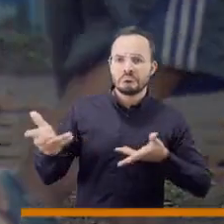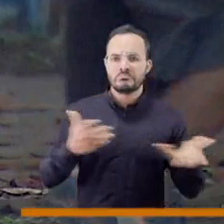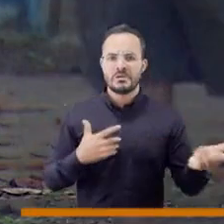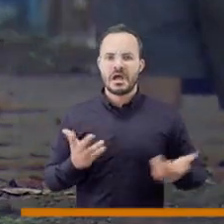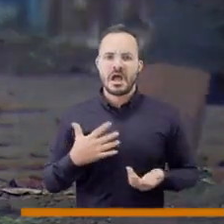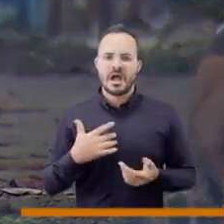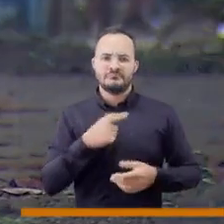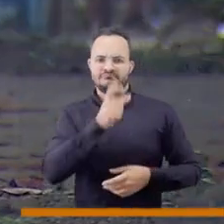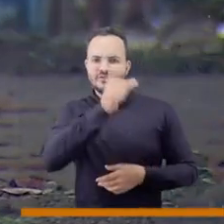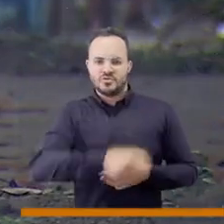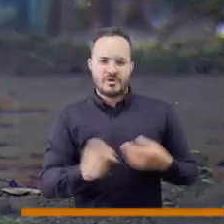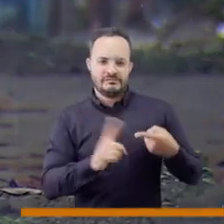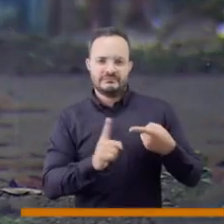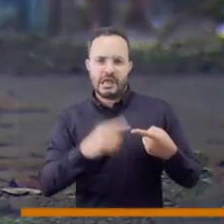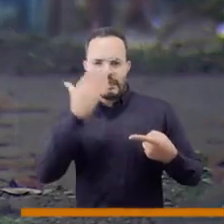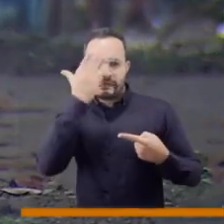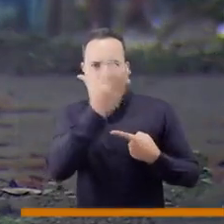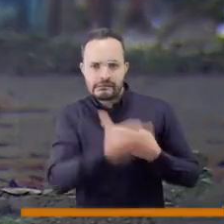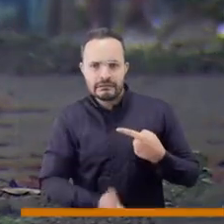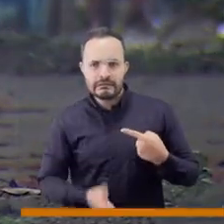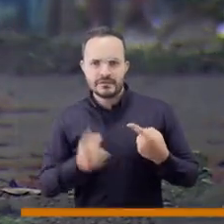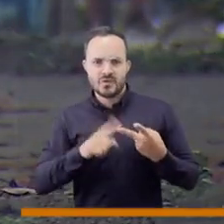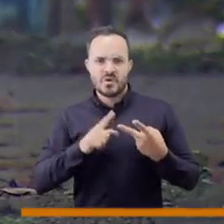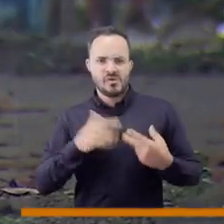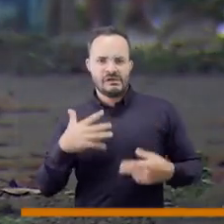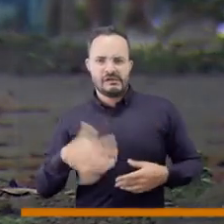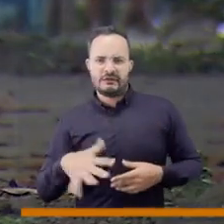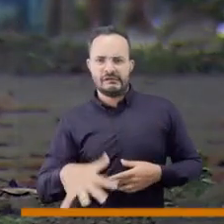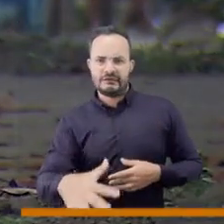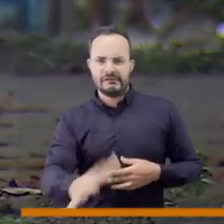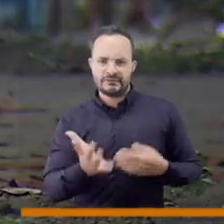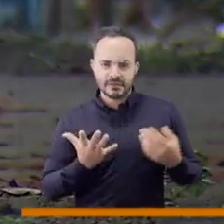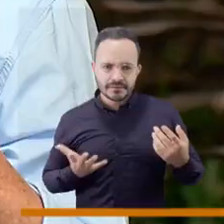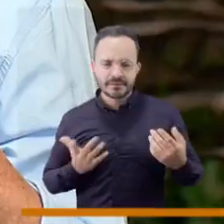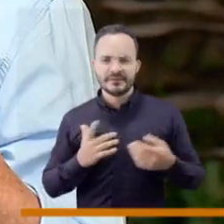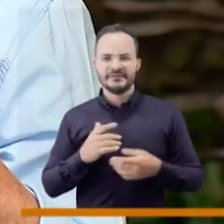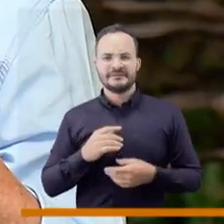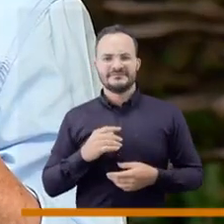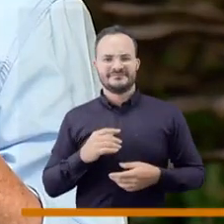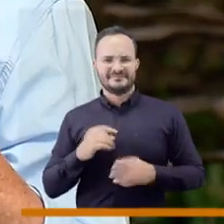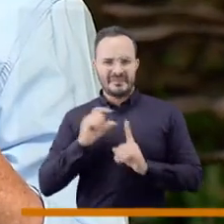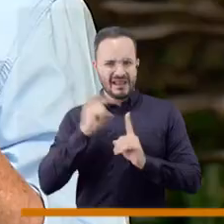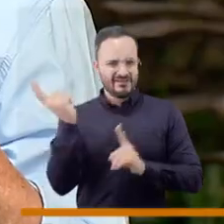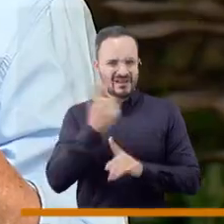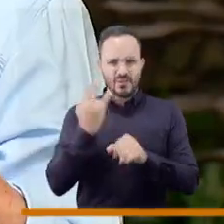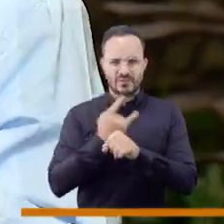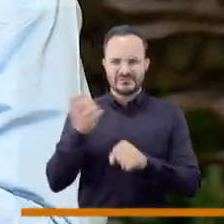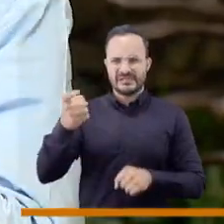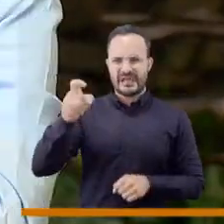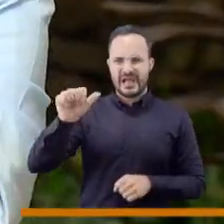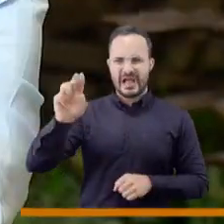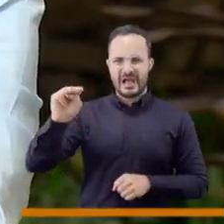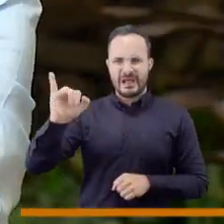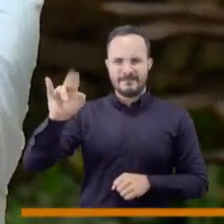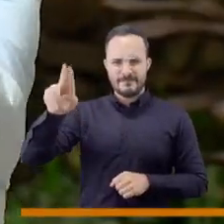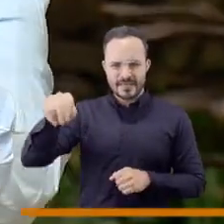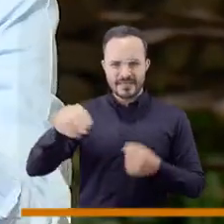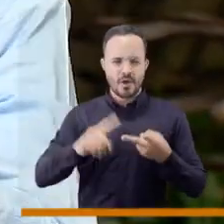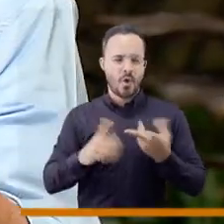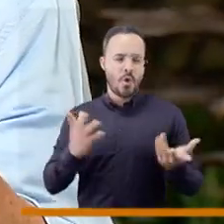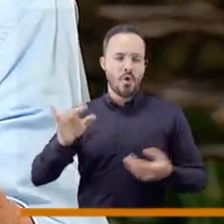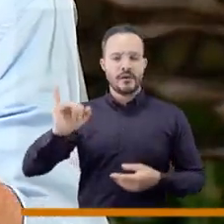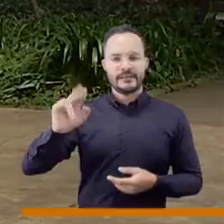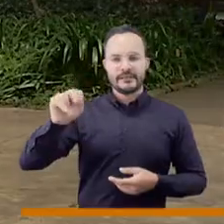desechables o gamines o inclusive personas, ¿cómo se llama?, indigentes,